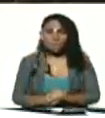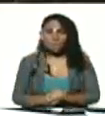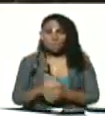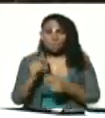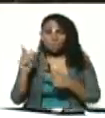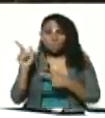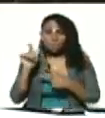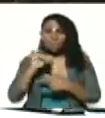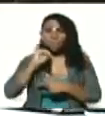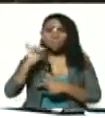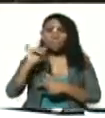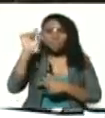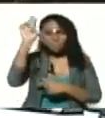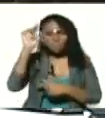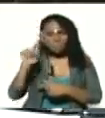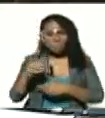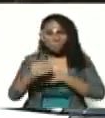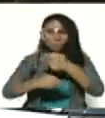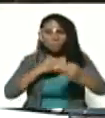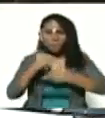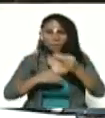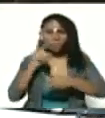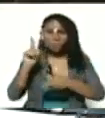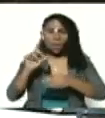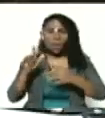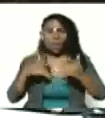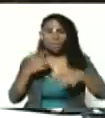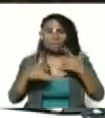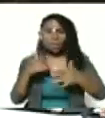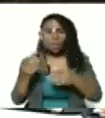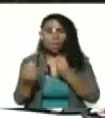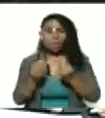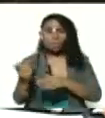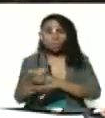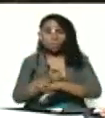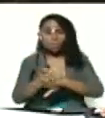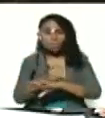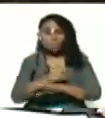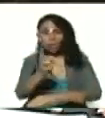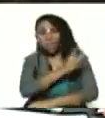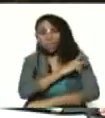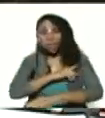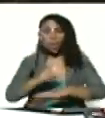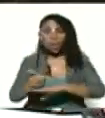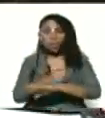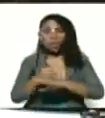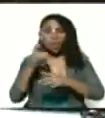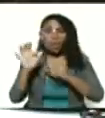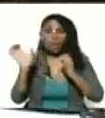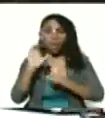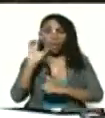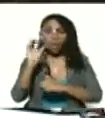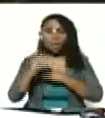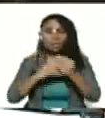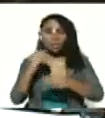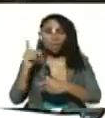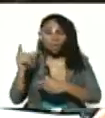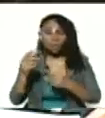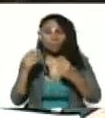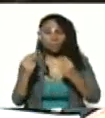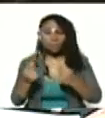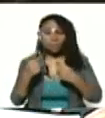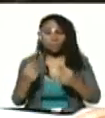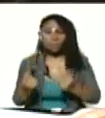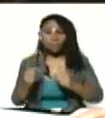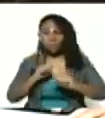él me reporta todos los días todo lo que hace todas sus acciones como gobernante jefe de gobierno de Caracas gobernante muy eficiente